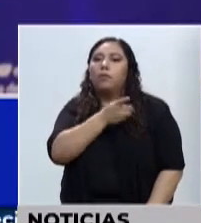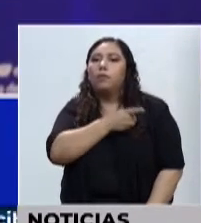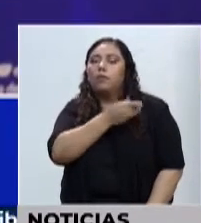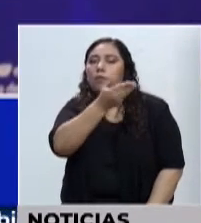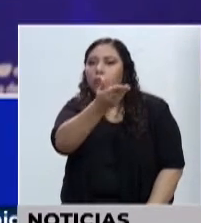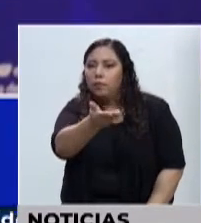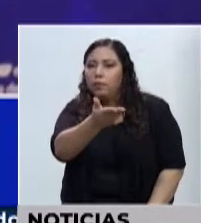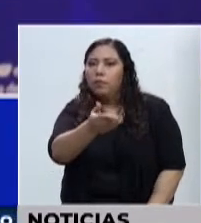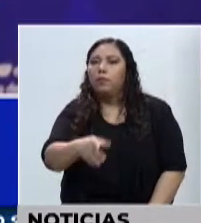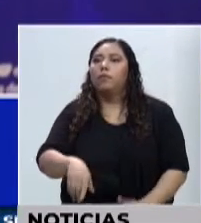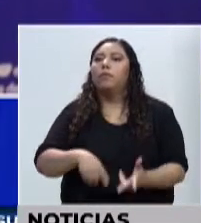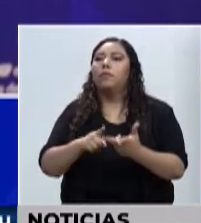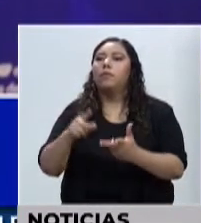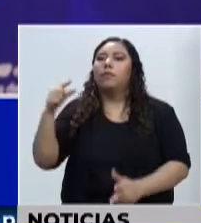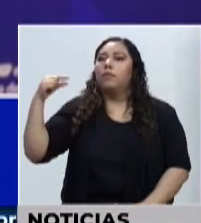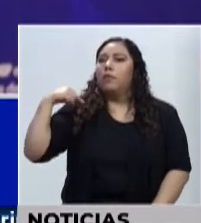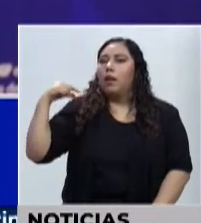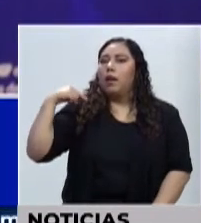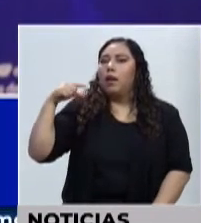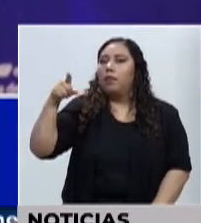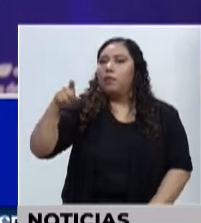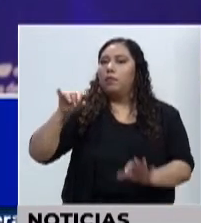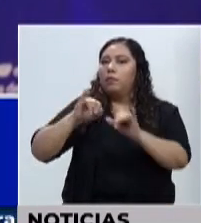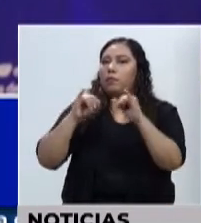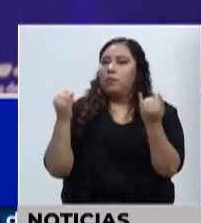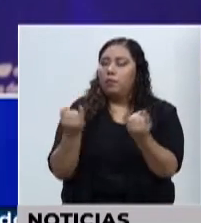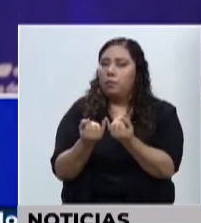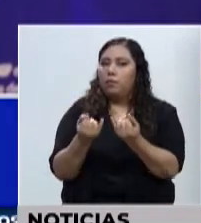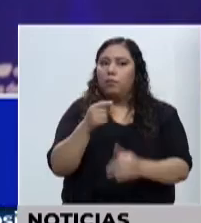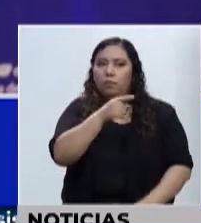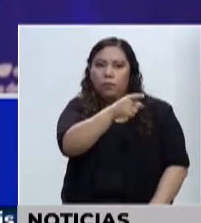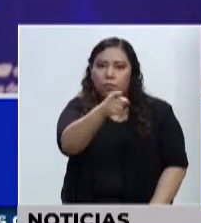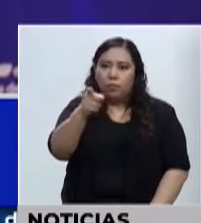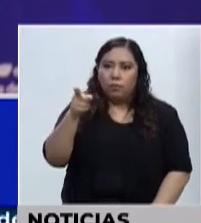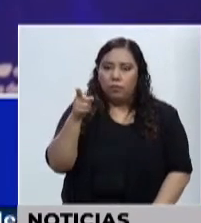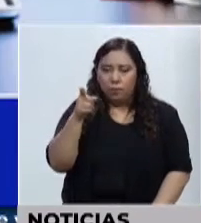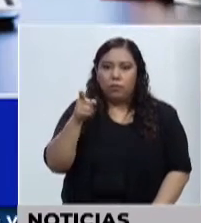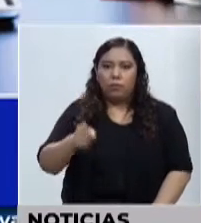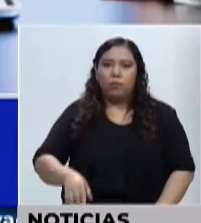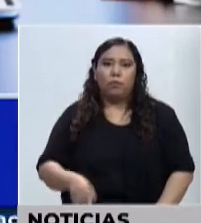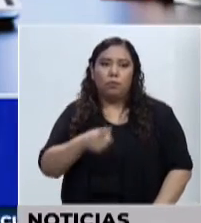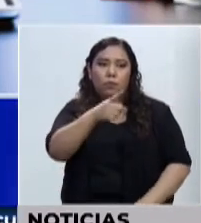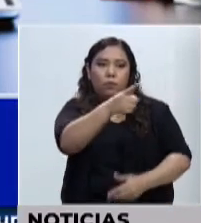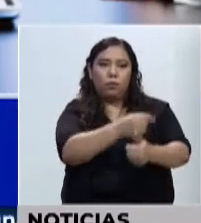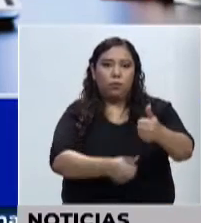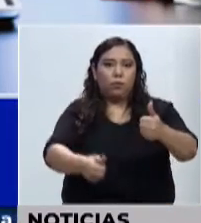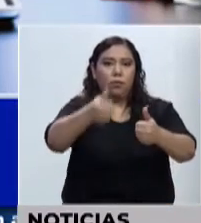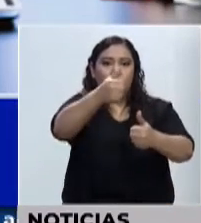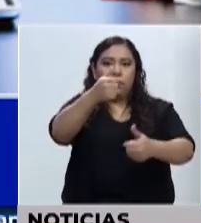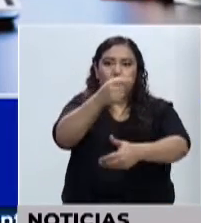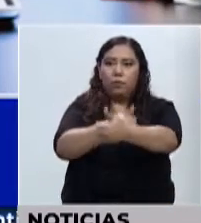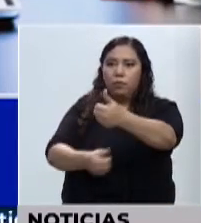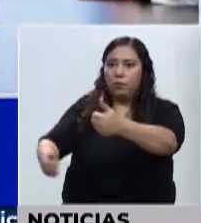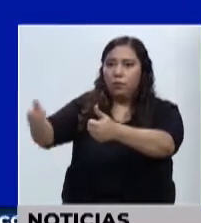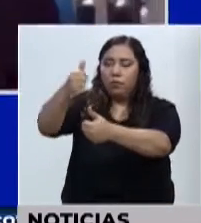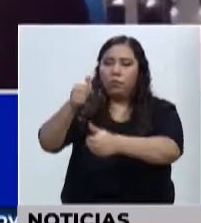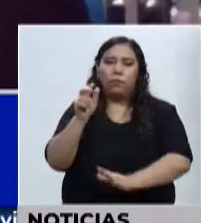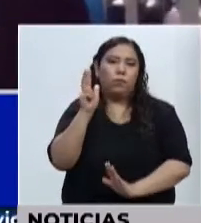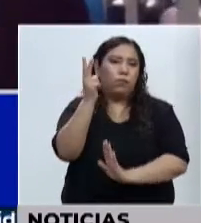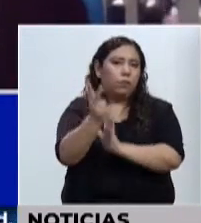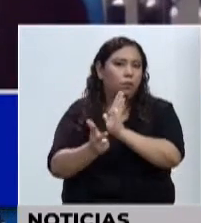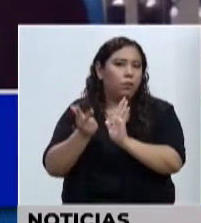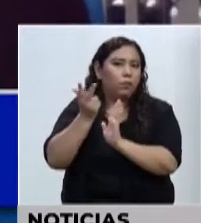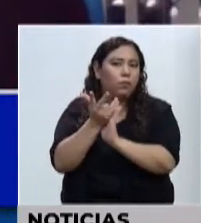los gerentes de instituciones, porque estos son como máximo tres horas. Uno no puede tener a un